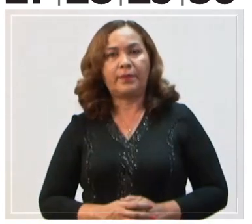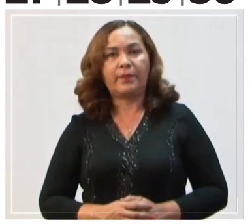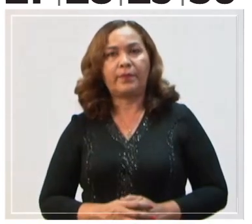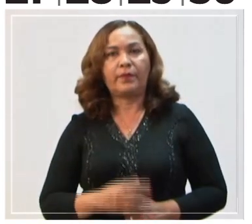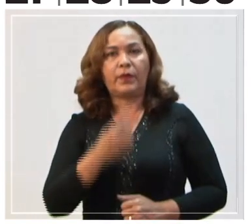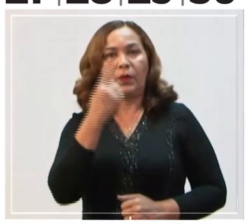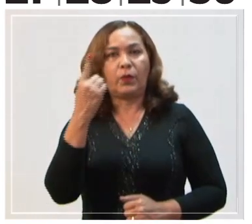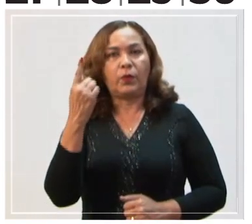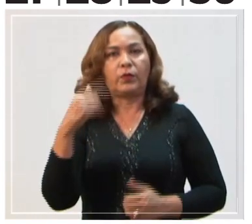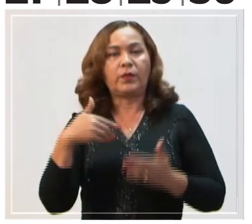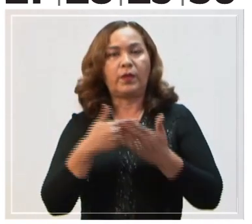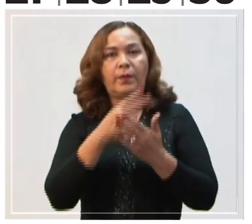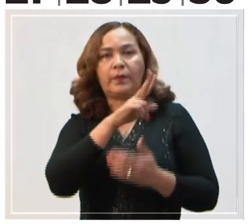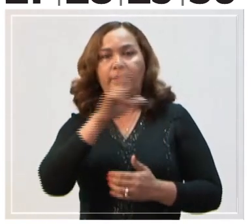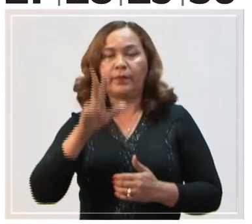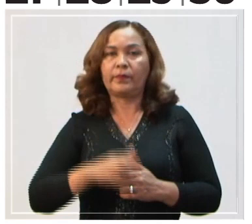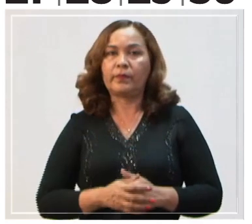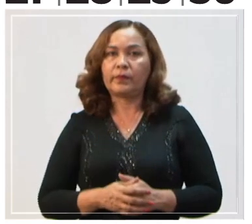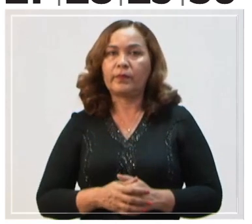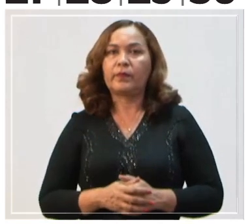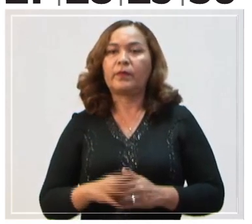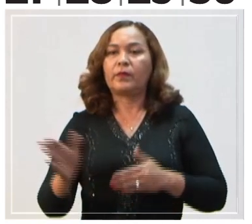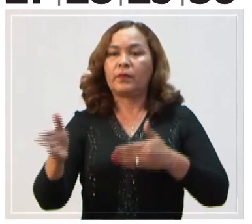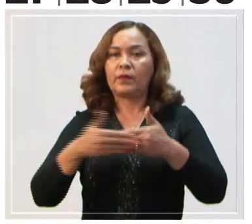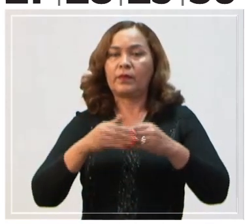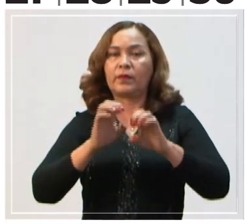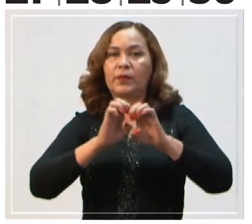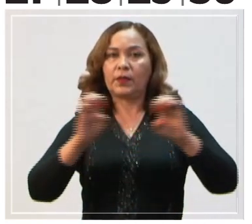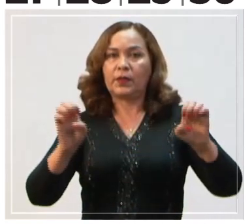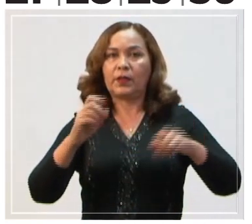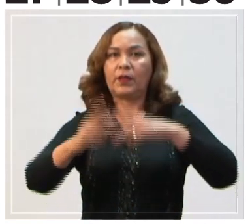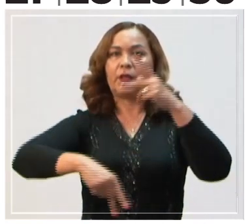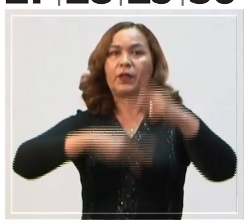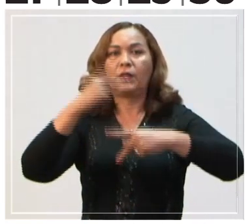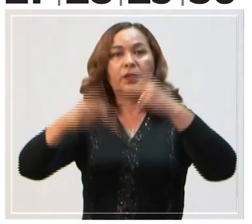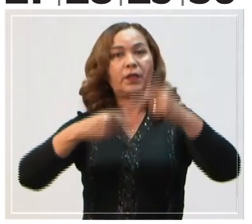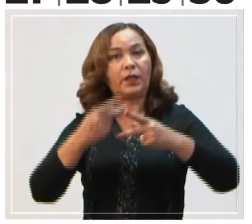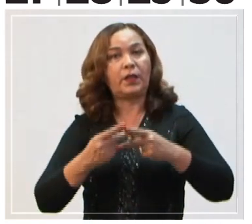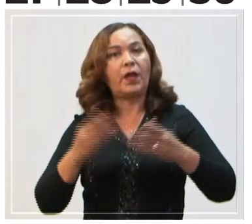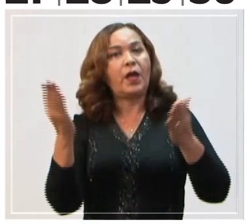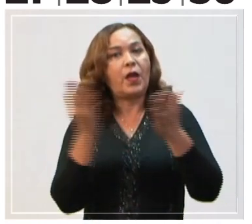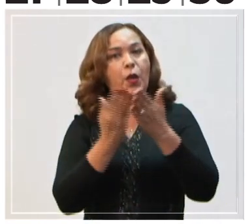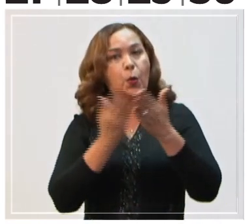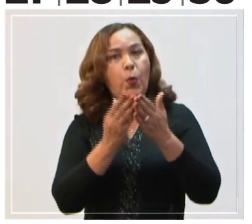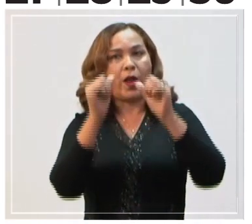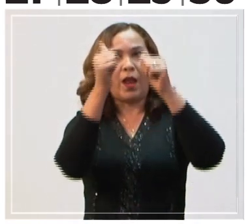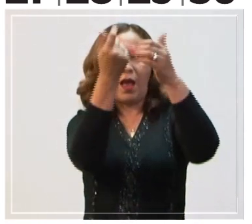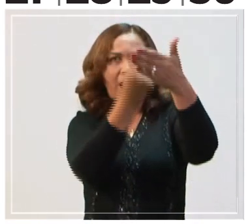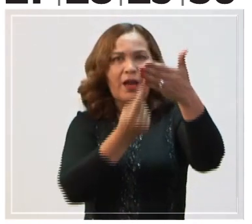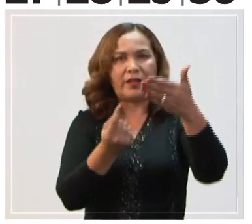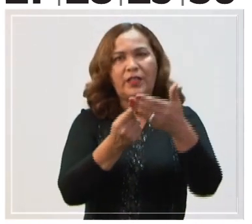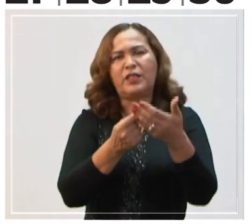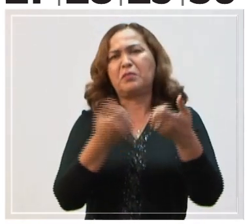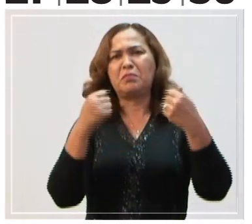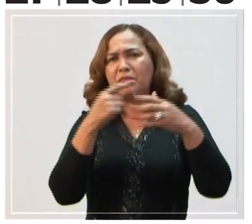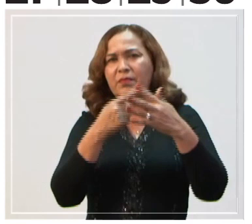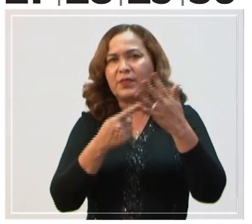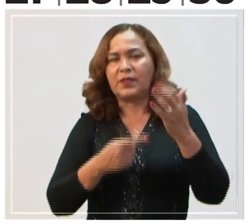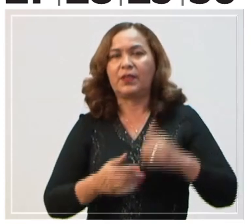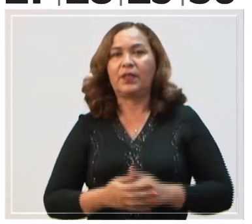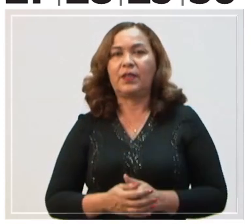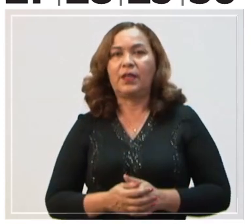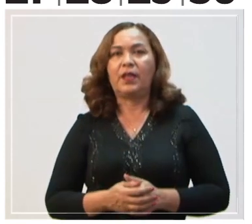Día 11 al 23. Cierre Pedagógico Productivo de las Escuelas de Artes y Oficio.